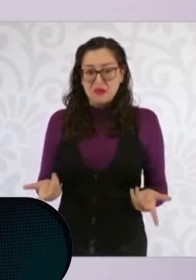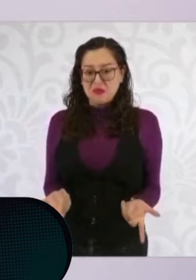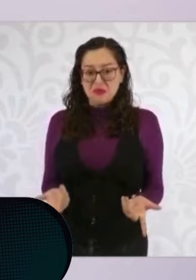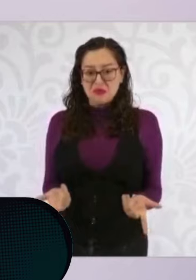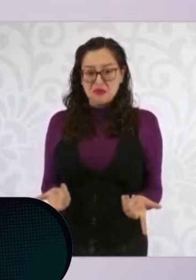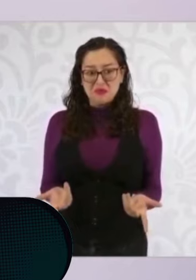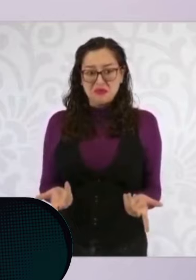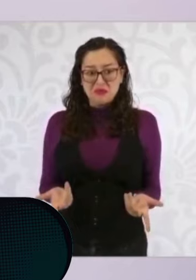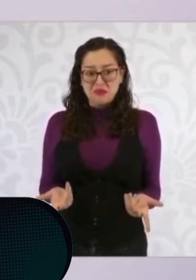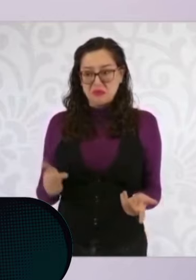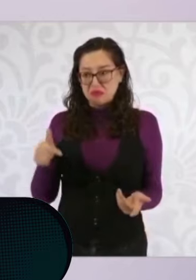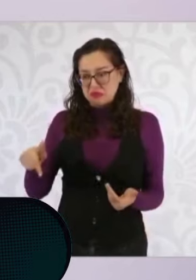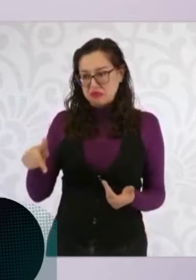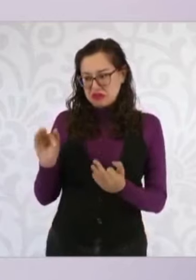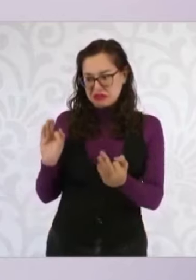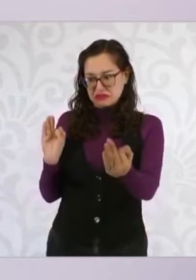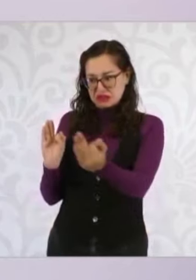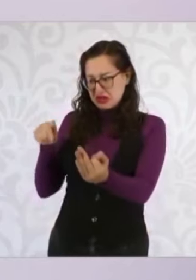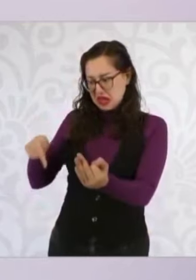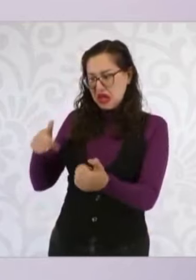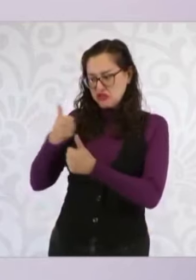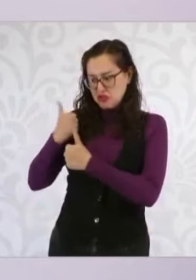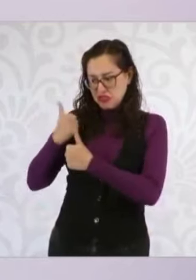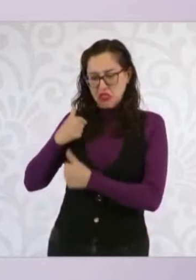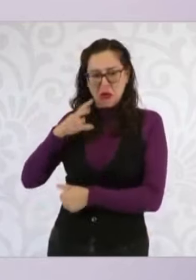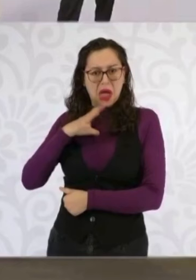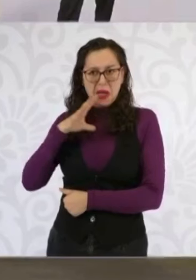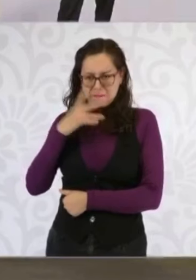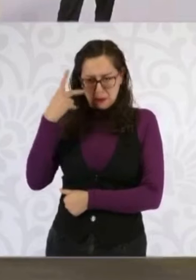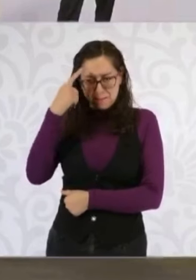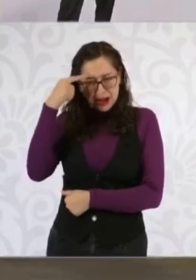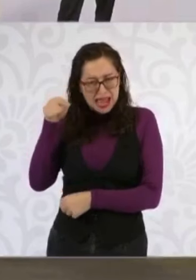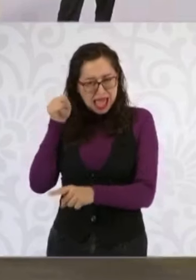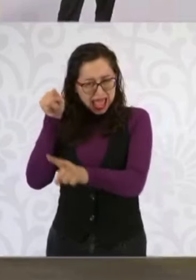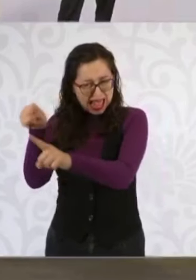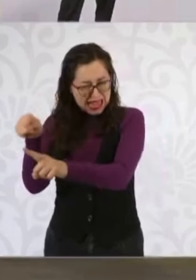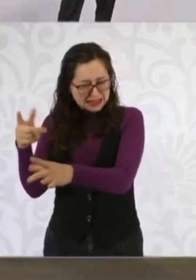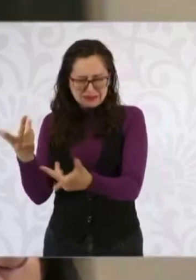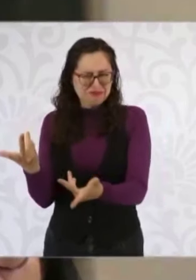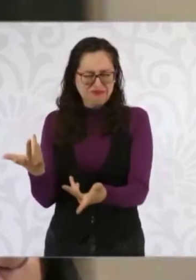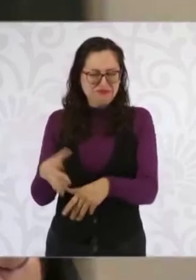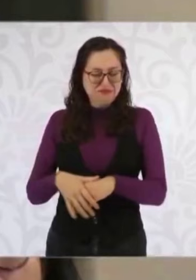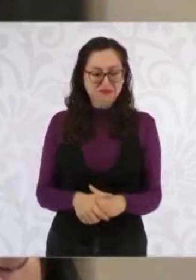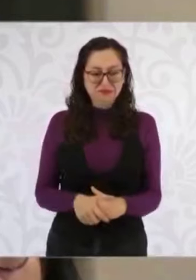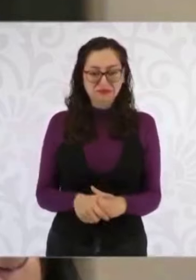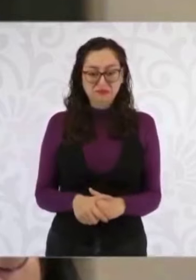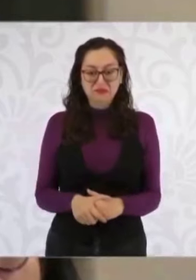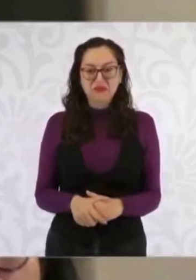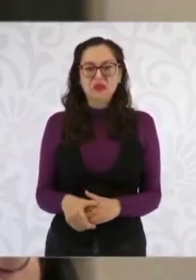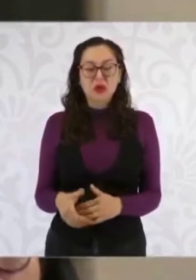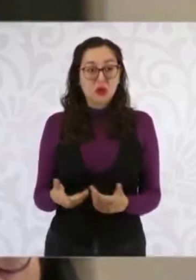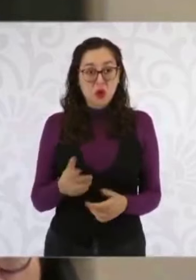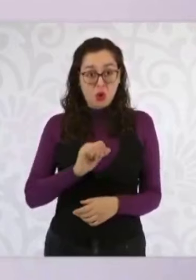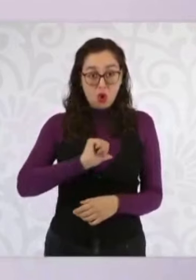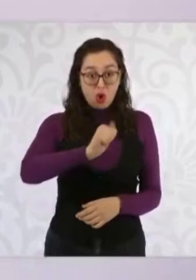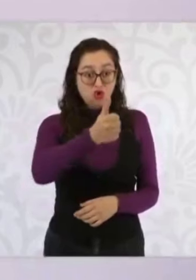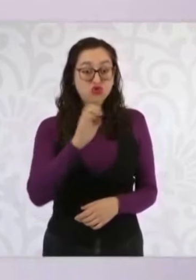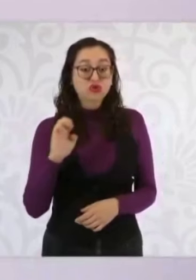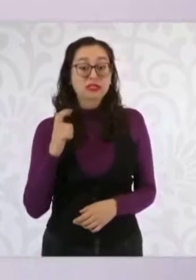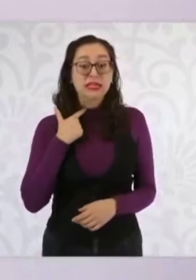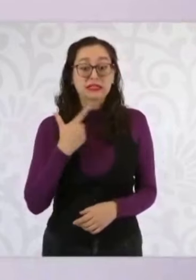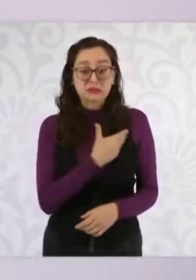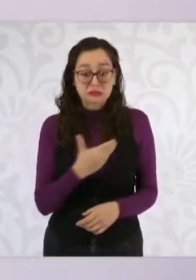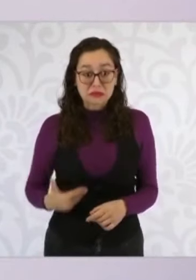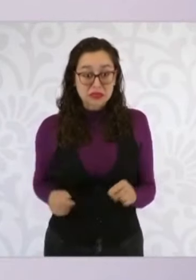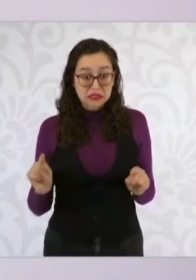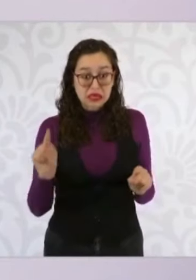vive, pero que realizan también otras tareas. ¿Otros expresidentes lo tienen, este esquema? Lo voy a revisar. Recuerden que casi todos